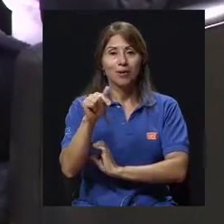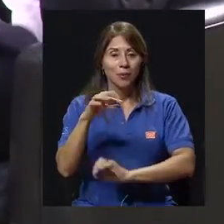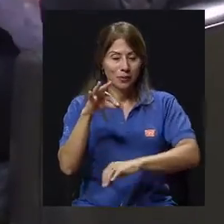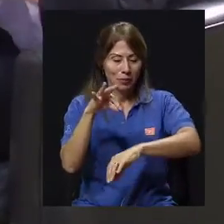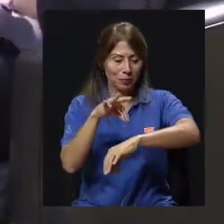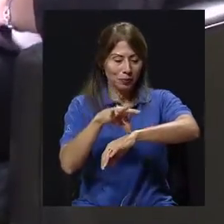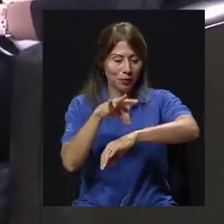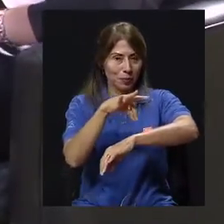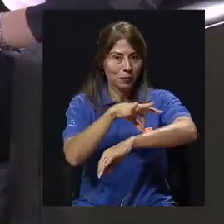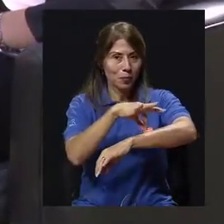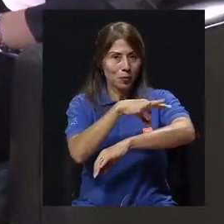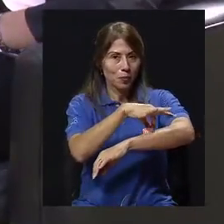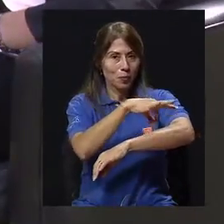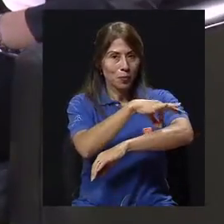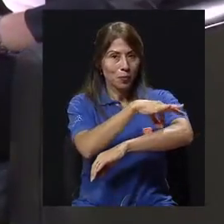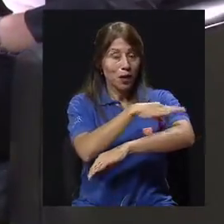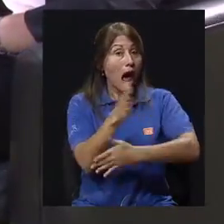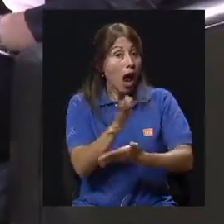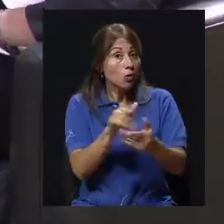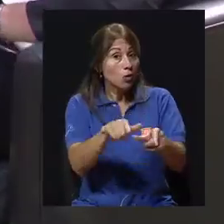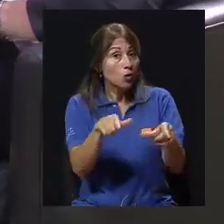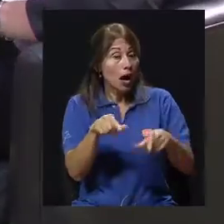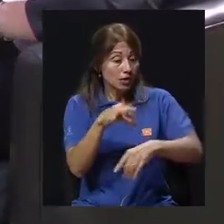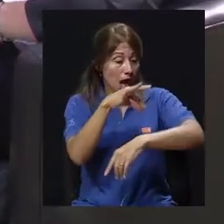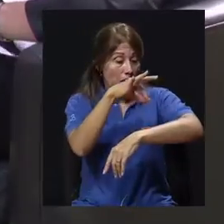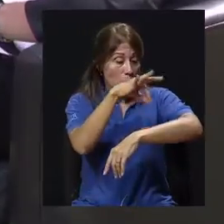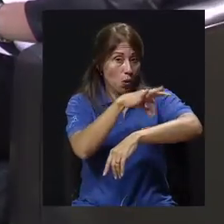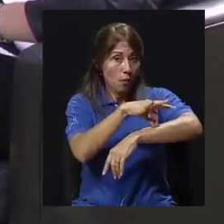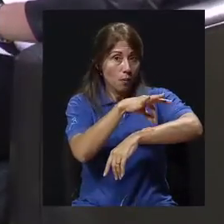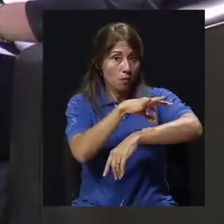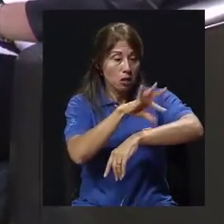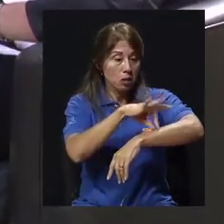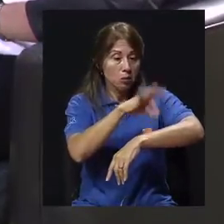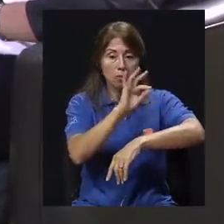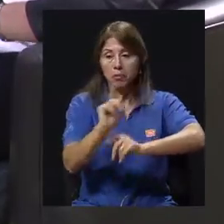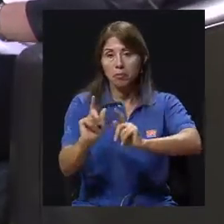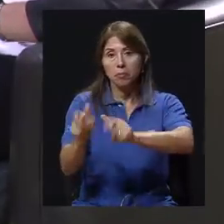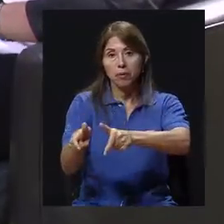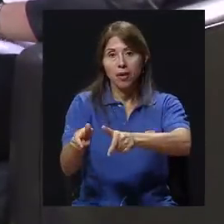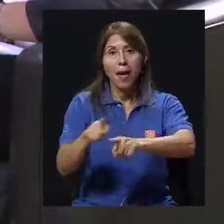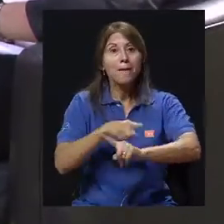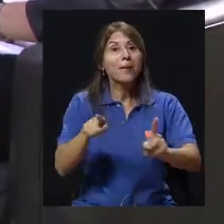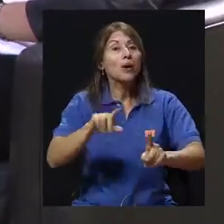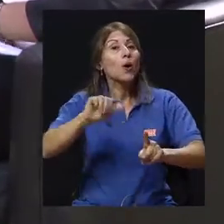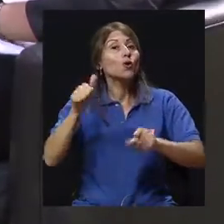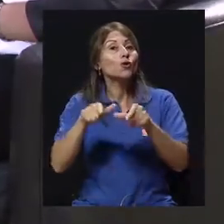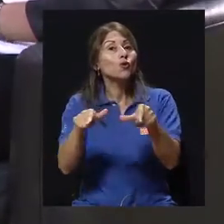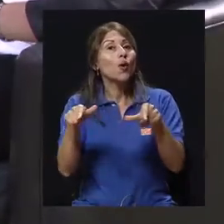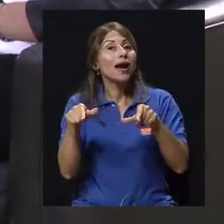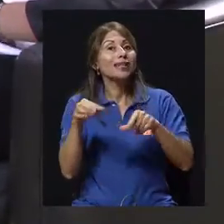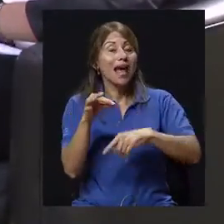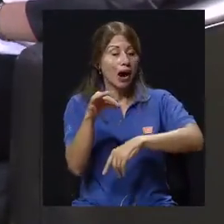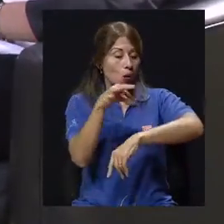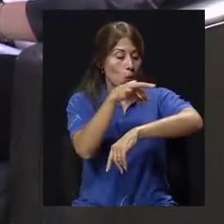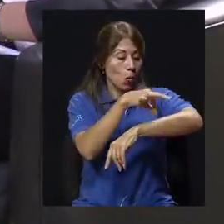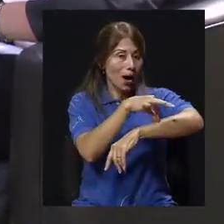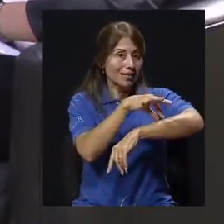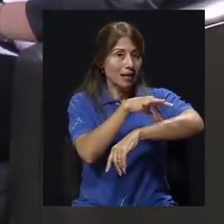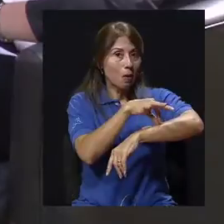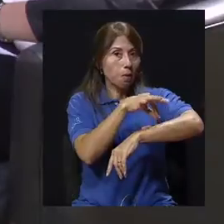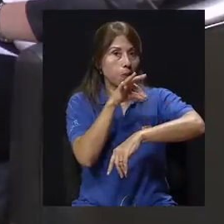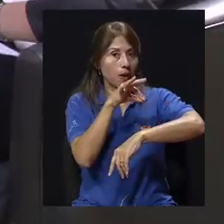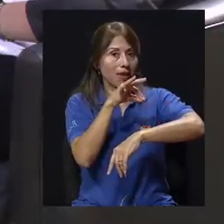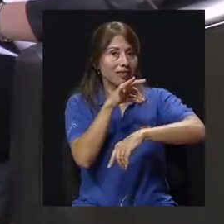desechables, hay sitios en donde las agujas se rehusan, y se rehusan